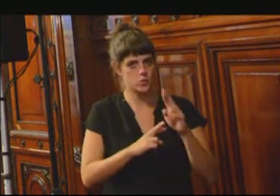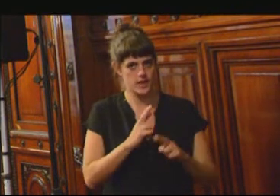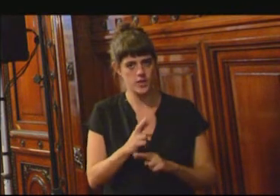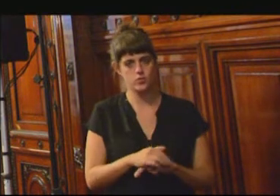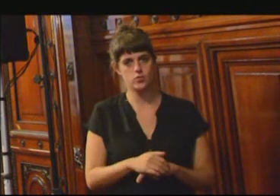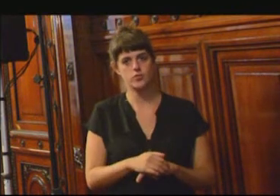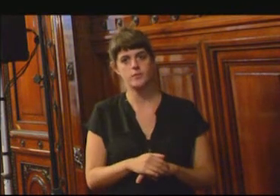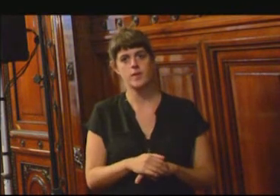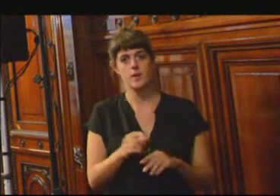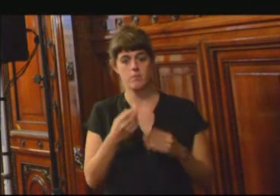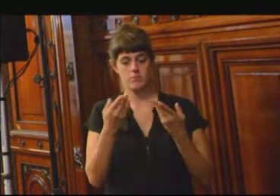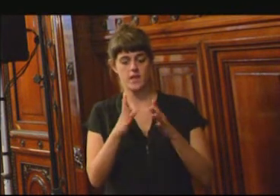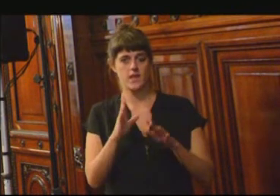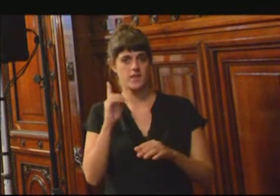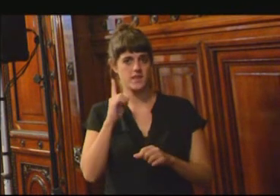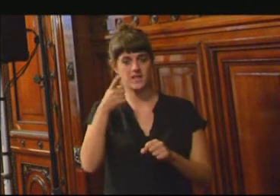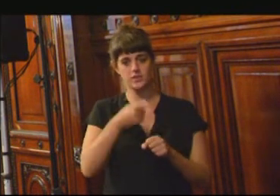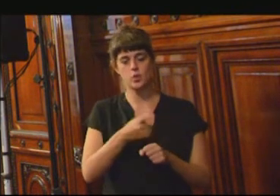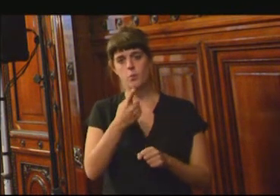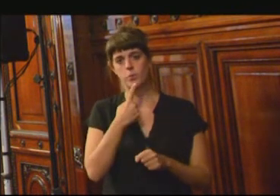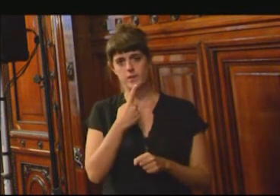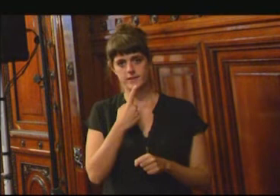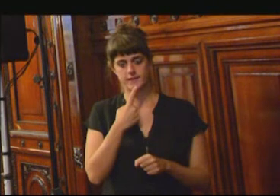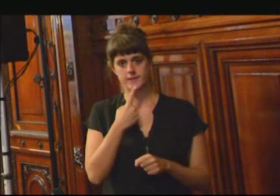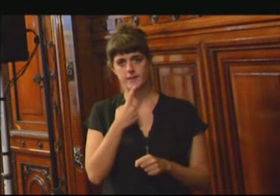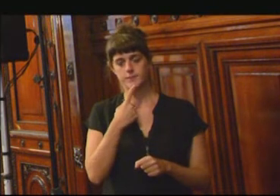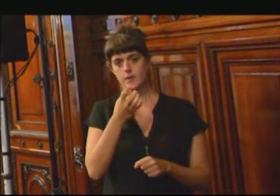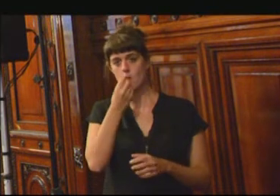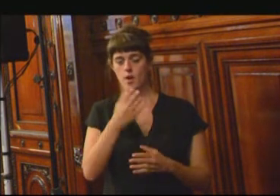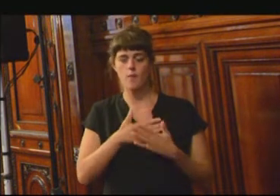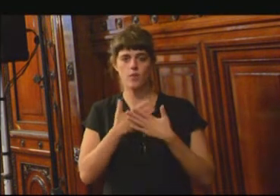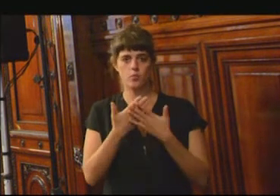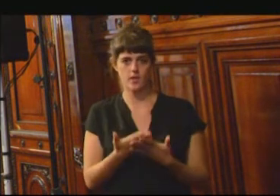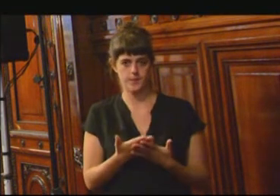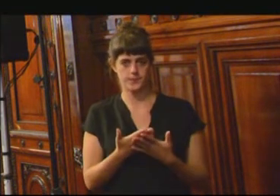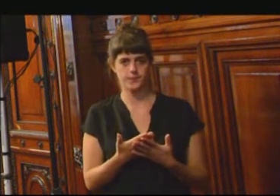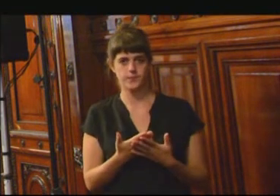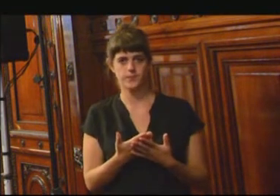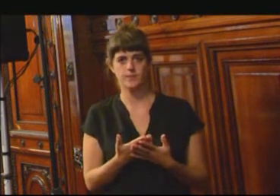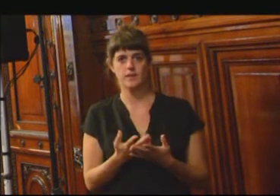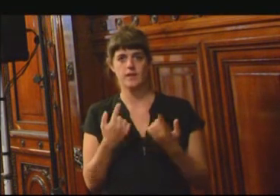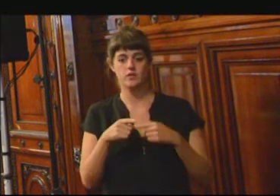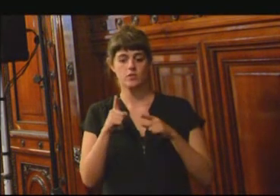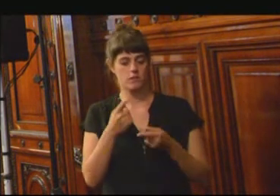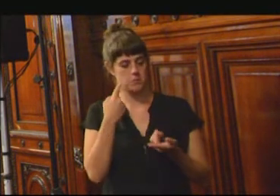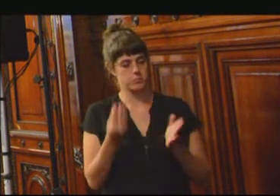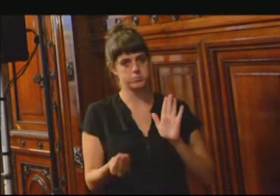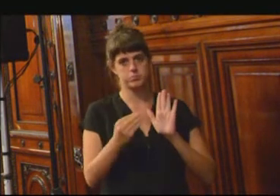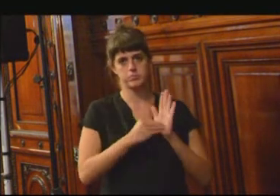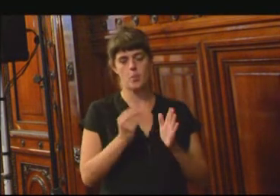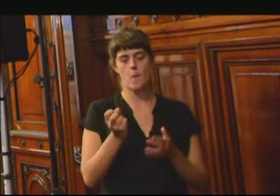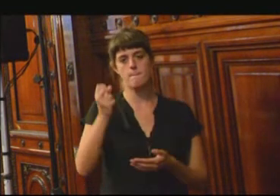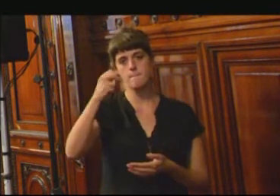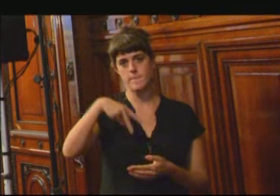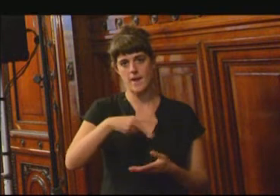de una decisión política que exprese una voluntad. En segundo lugar, plasmada en un plan adecuado. En un